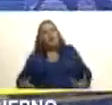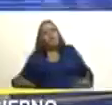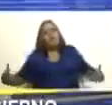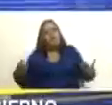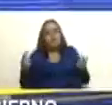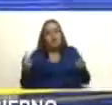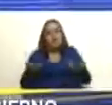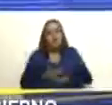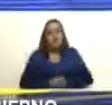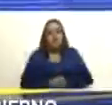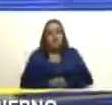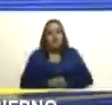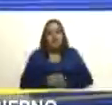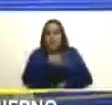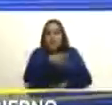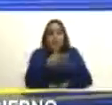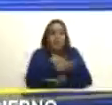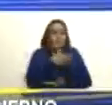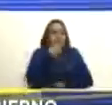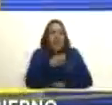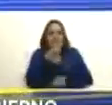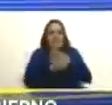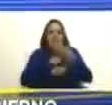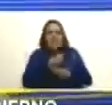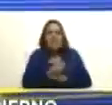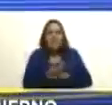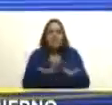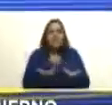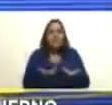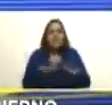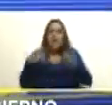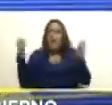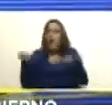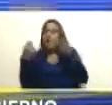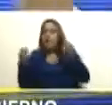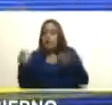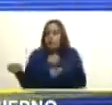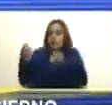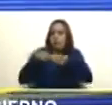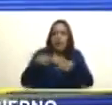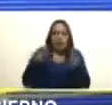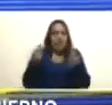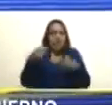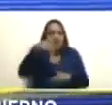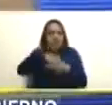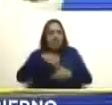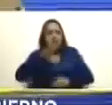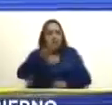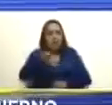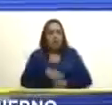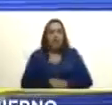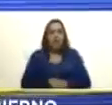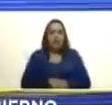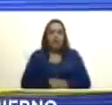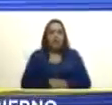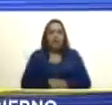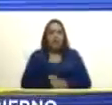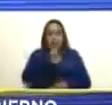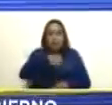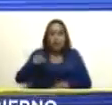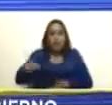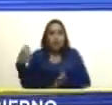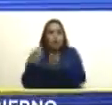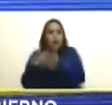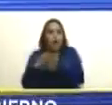fácil hacer campañas y recibir ingentes cantidades de dinero dentro del país delincuentes a sueldo